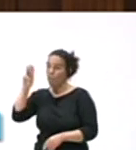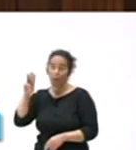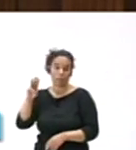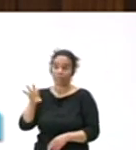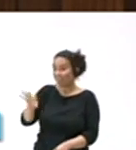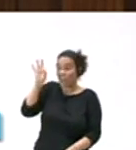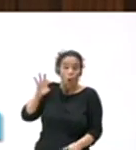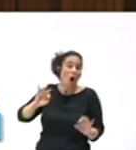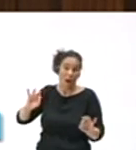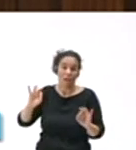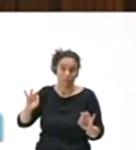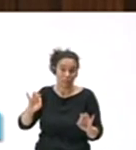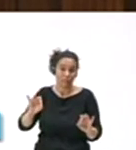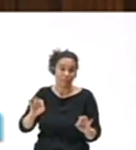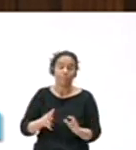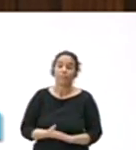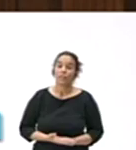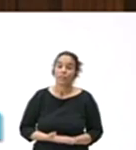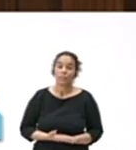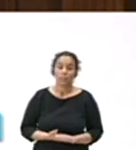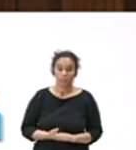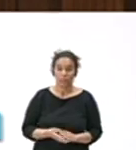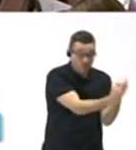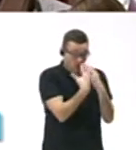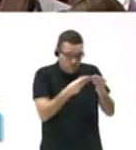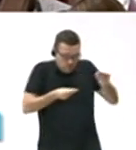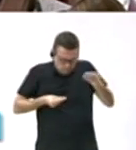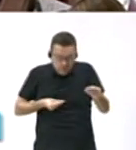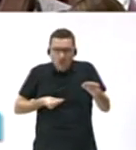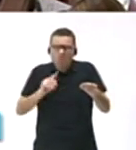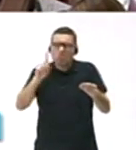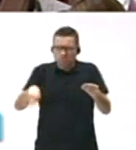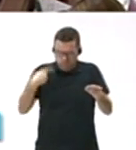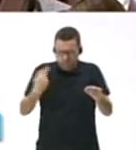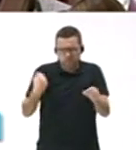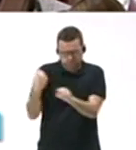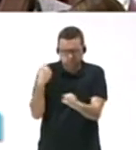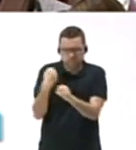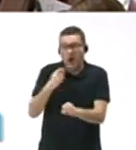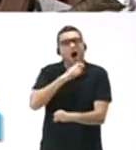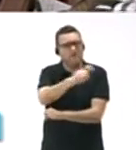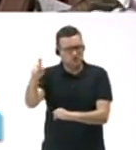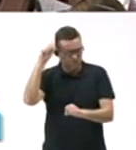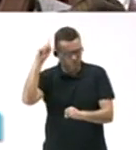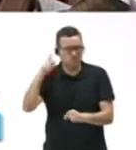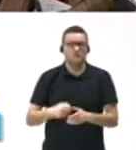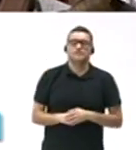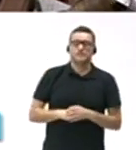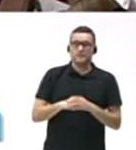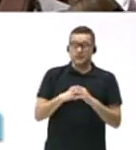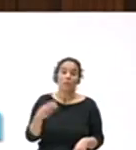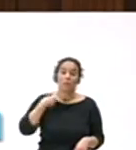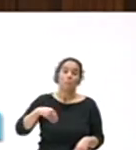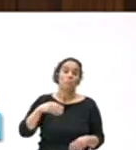financiar un plan de desarrollo. Los 160 millones de euros anuales se quieren destinar a colocar las bases del cambio del modelo